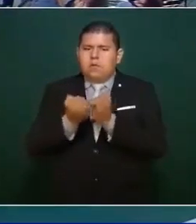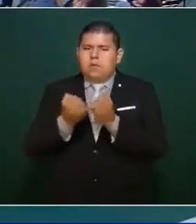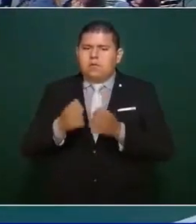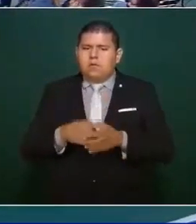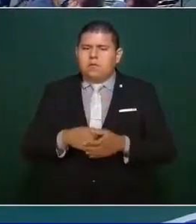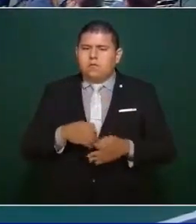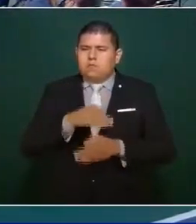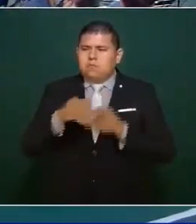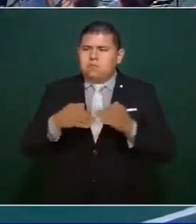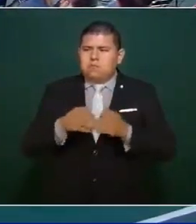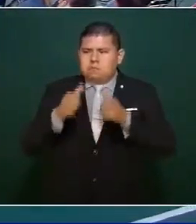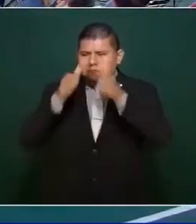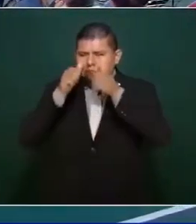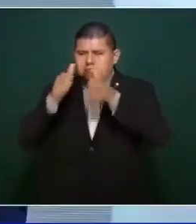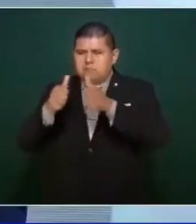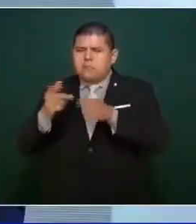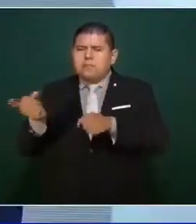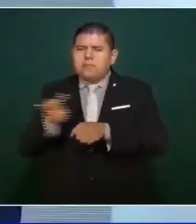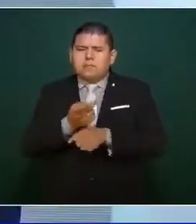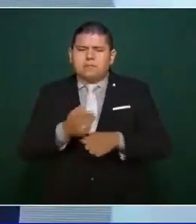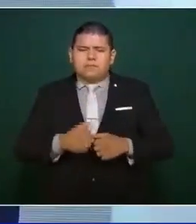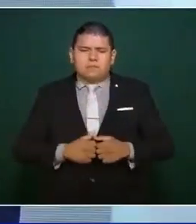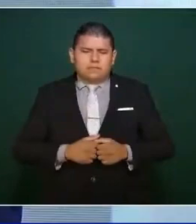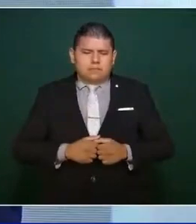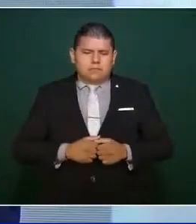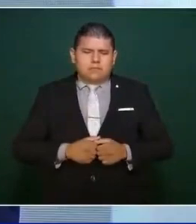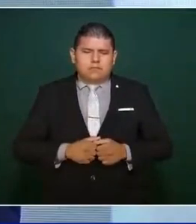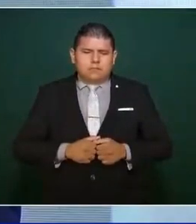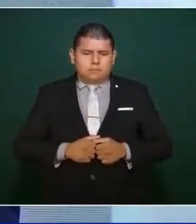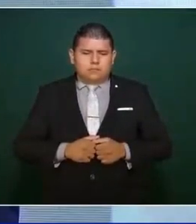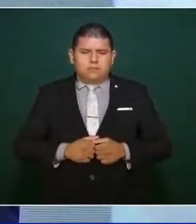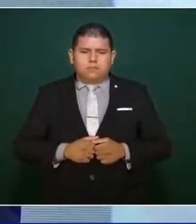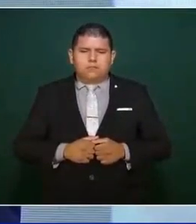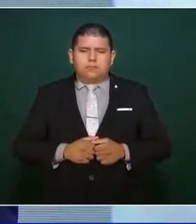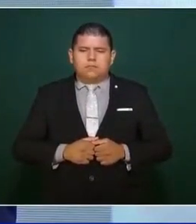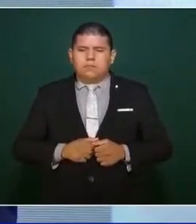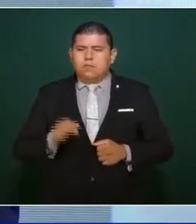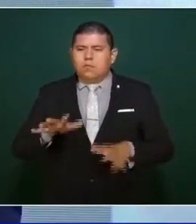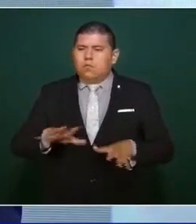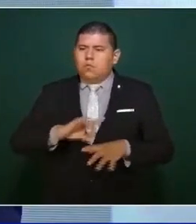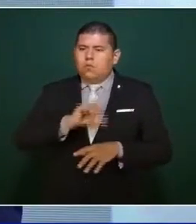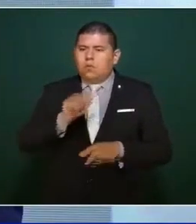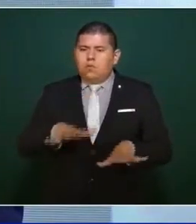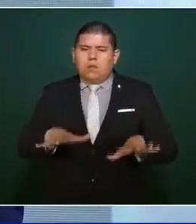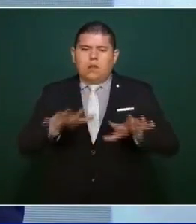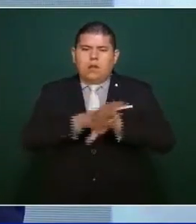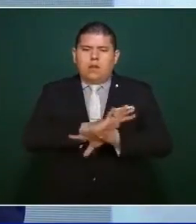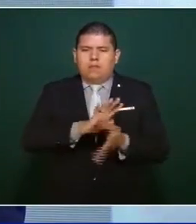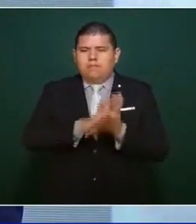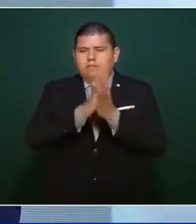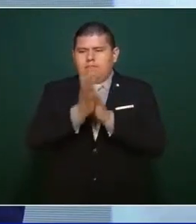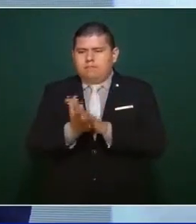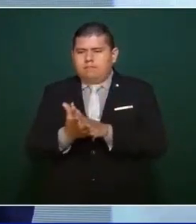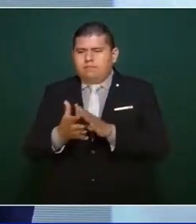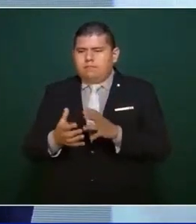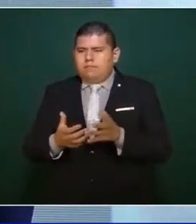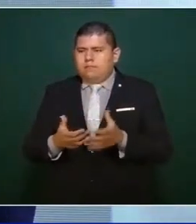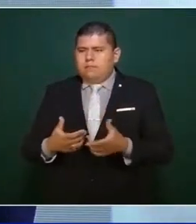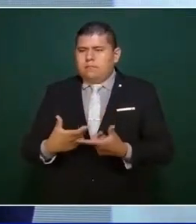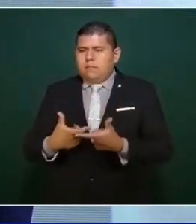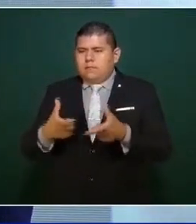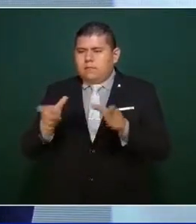saliendo y ya se derechizó por completo y son los